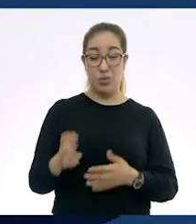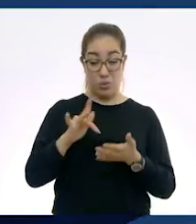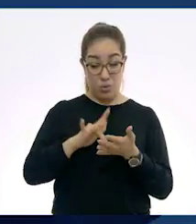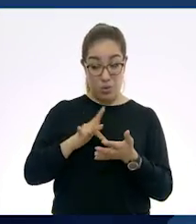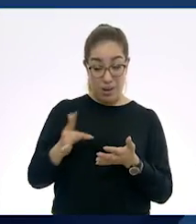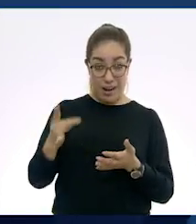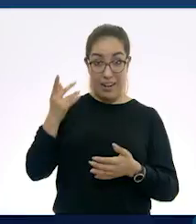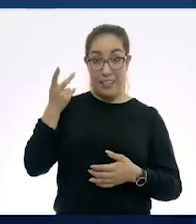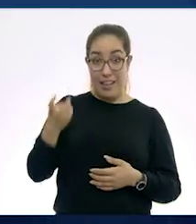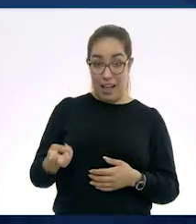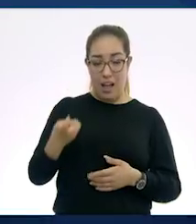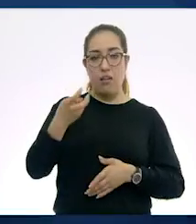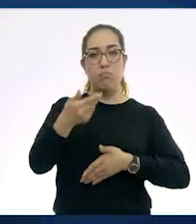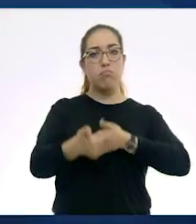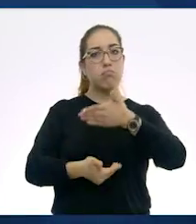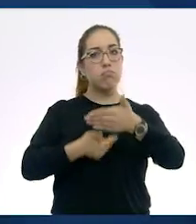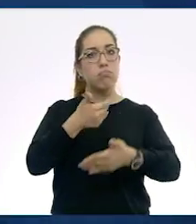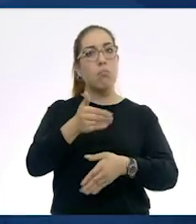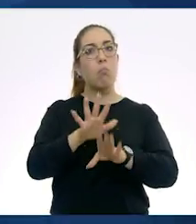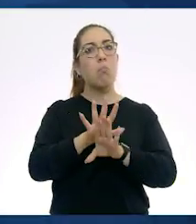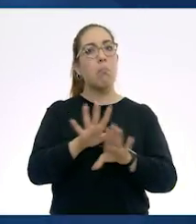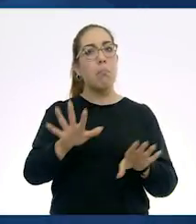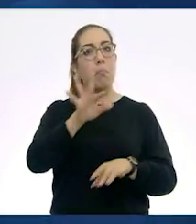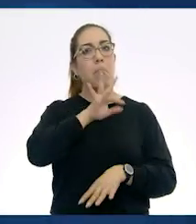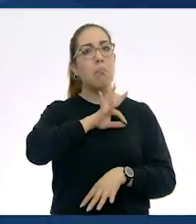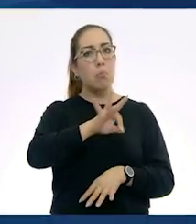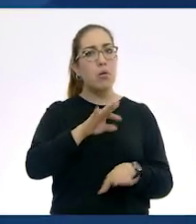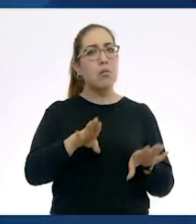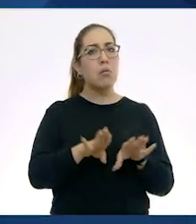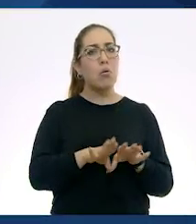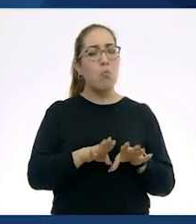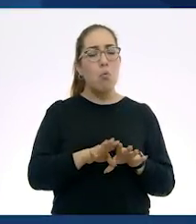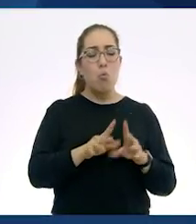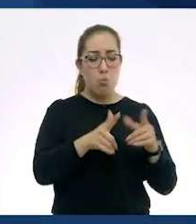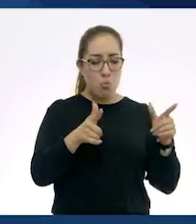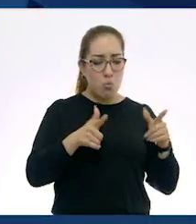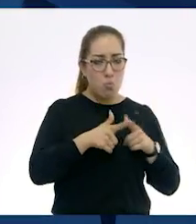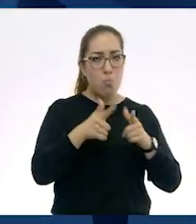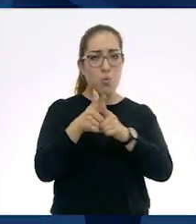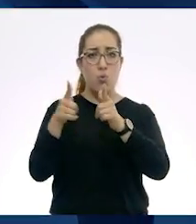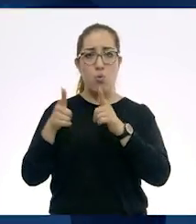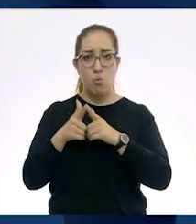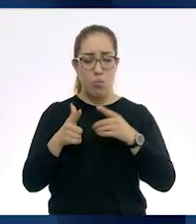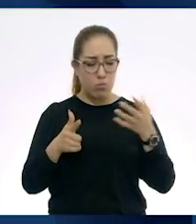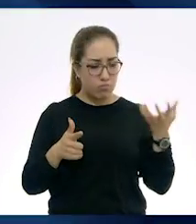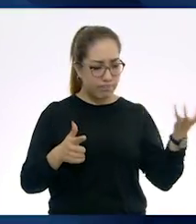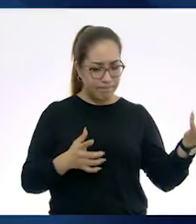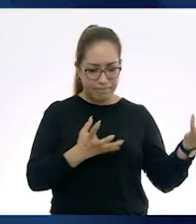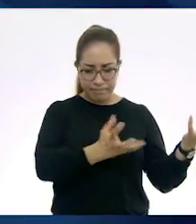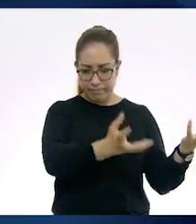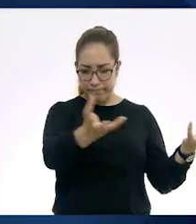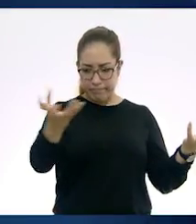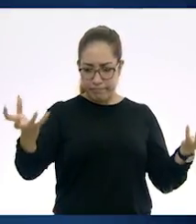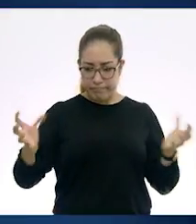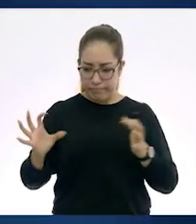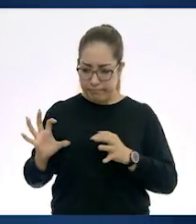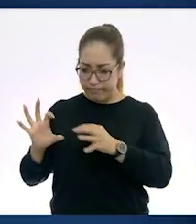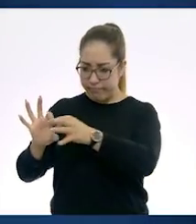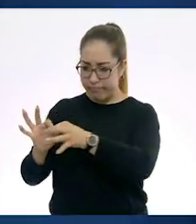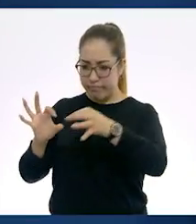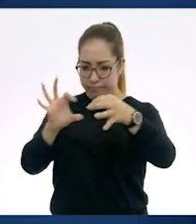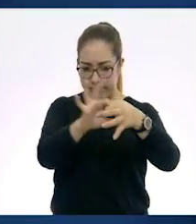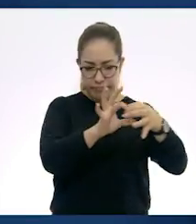tener contacto con el resto de las civilizaciones o grupos que se estaban asentando al sur del río Nilo con los que se estaban